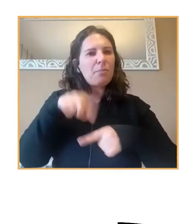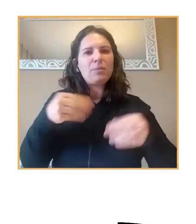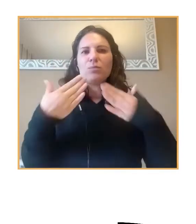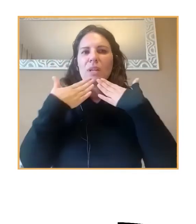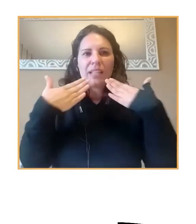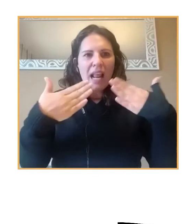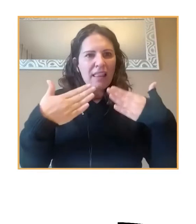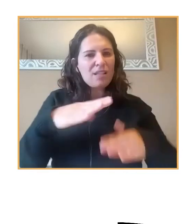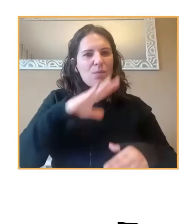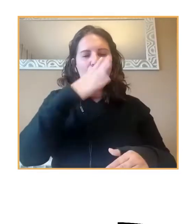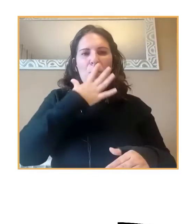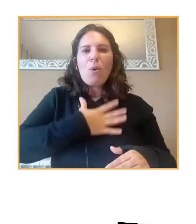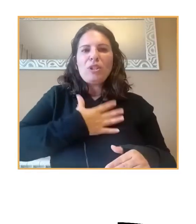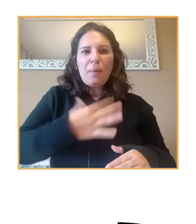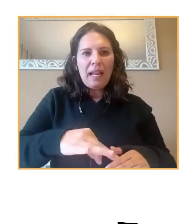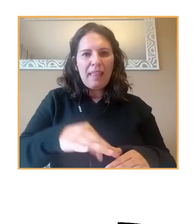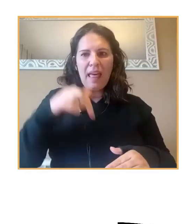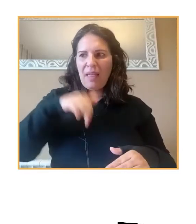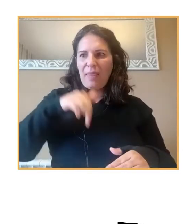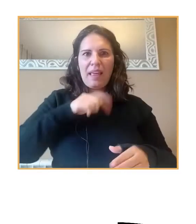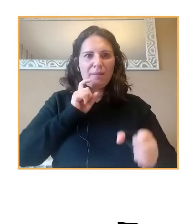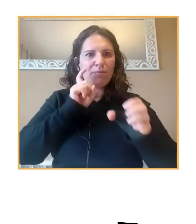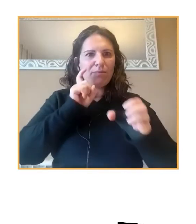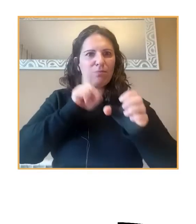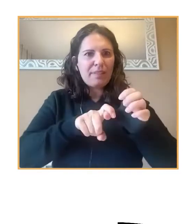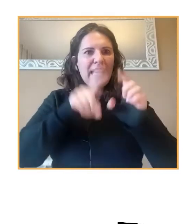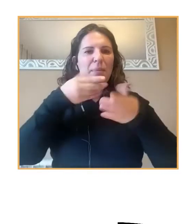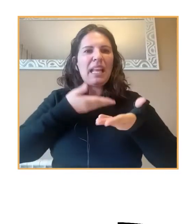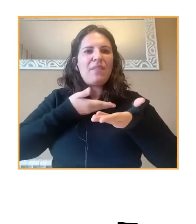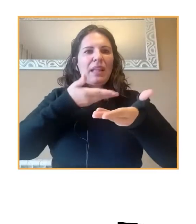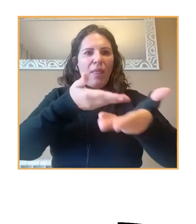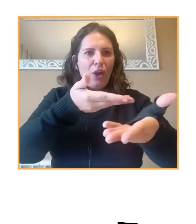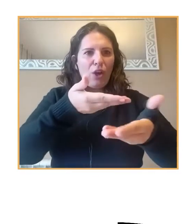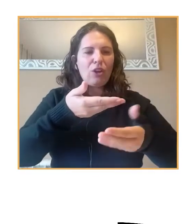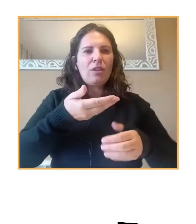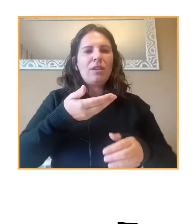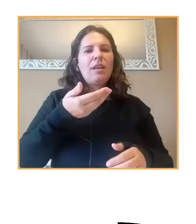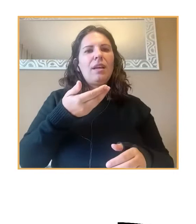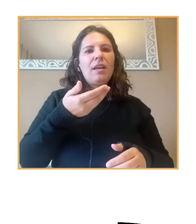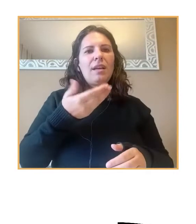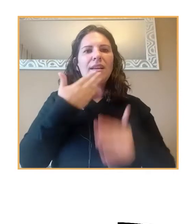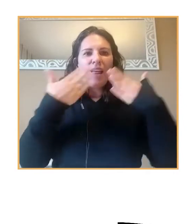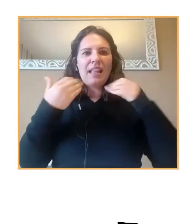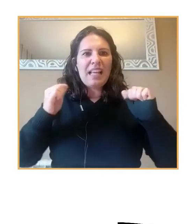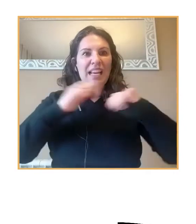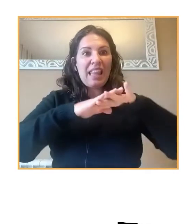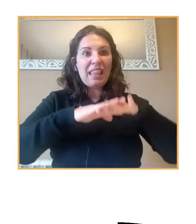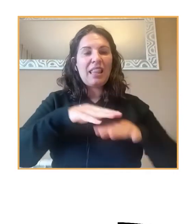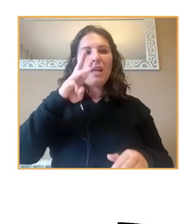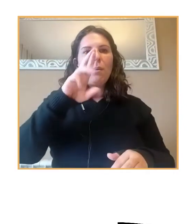de estar en esta mesa y la invitación que han hecho a través de la red PROEMA.